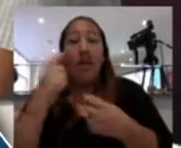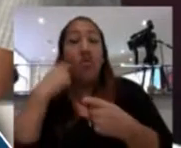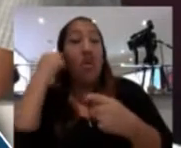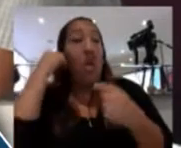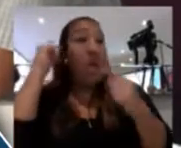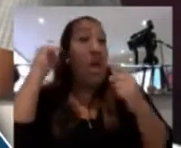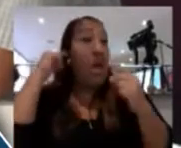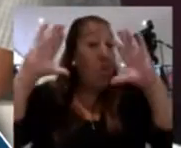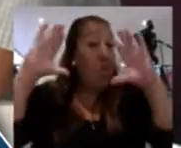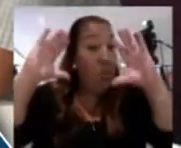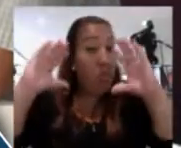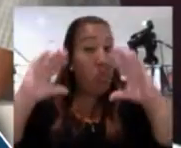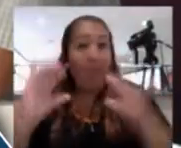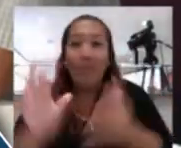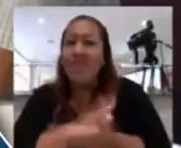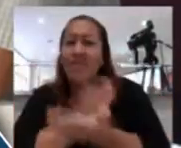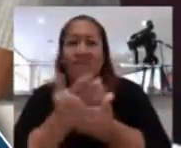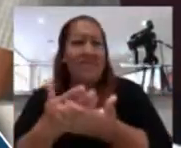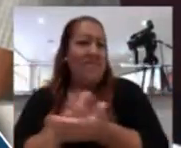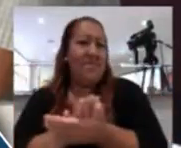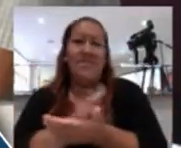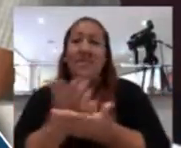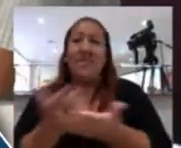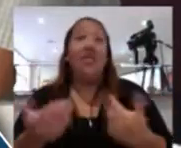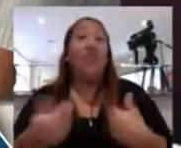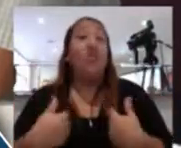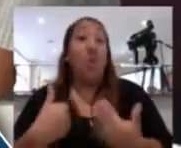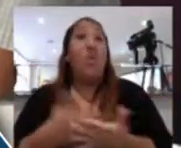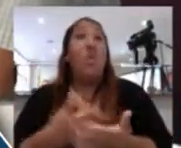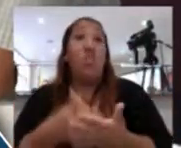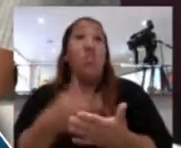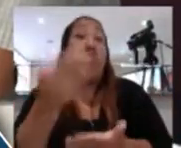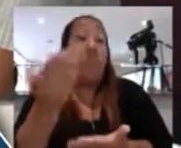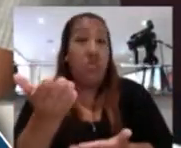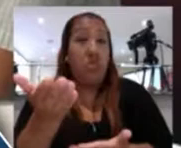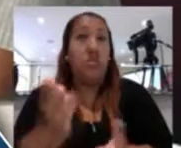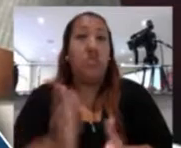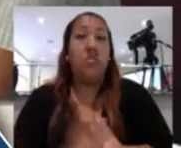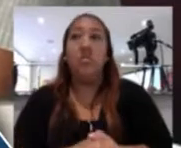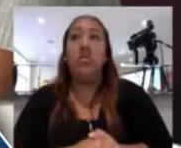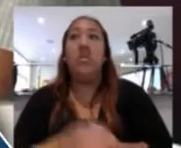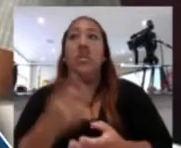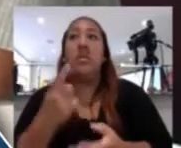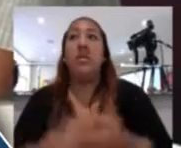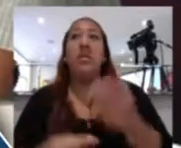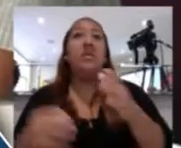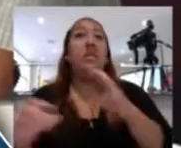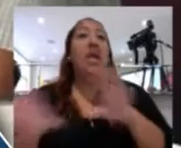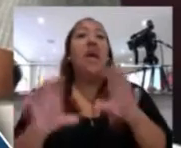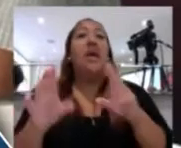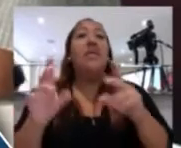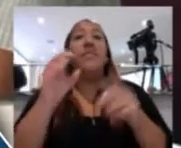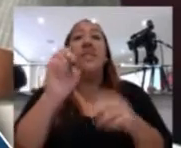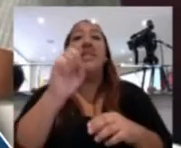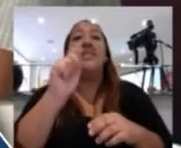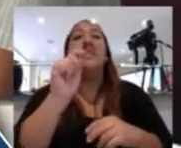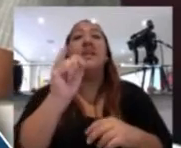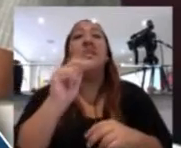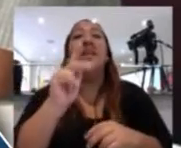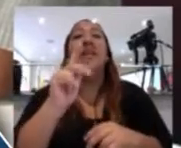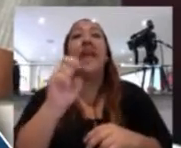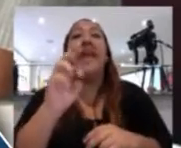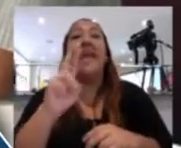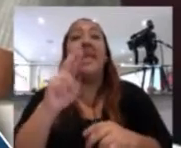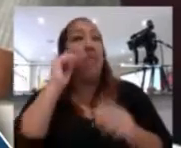ruidos molestos como este caso. Yo he propuesto que se confeccionen stickers y he dicho inclusive,